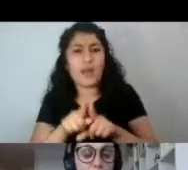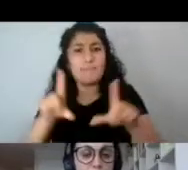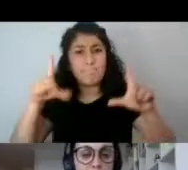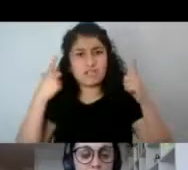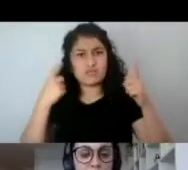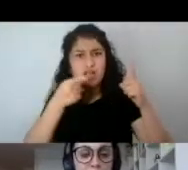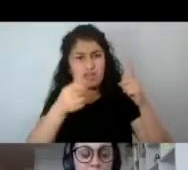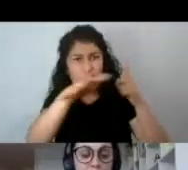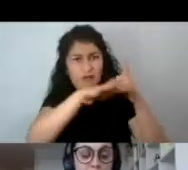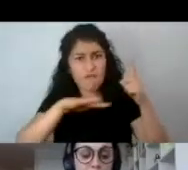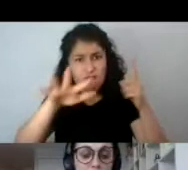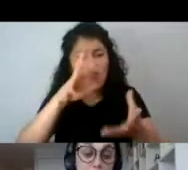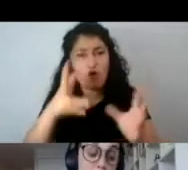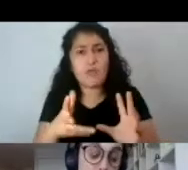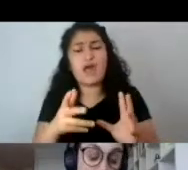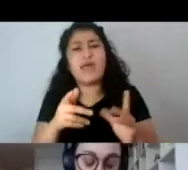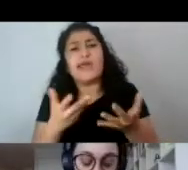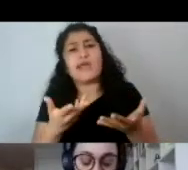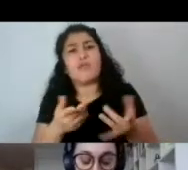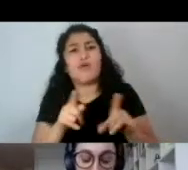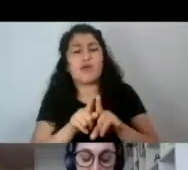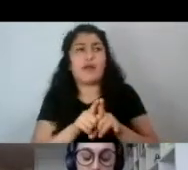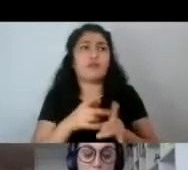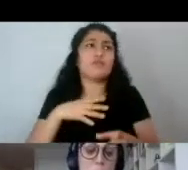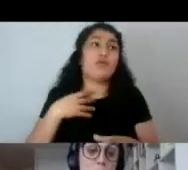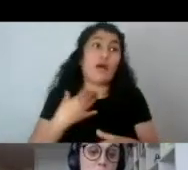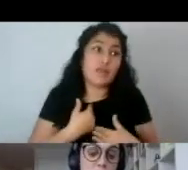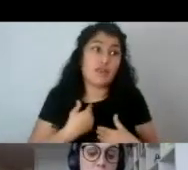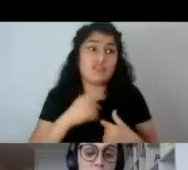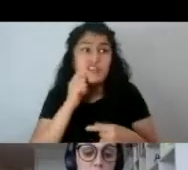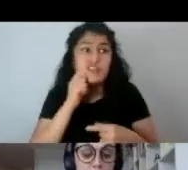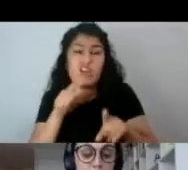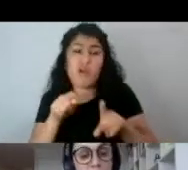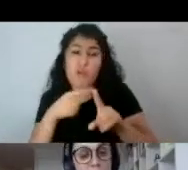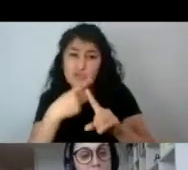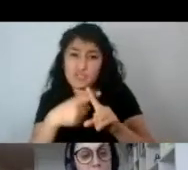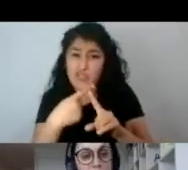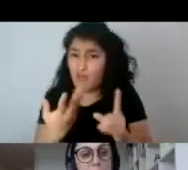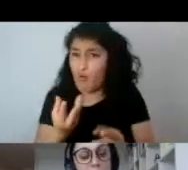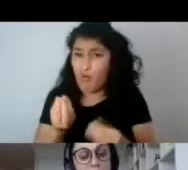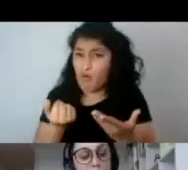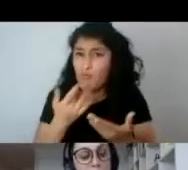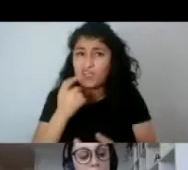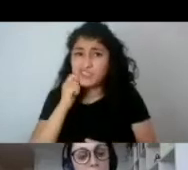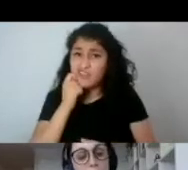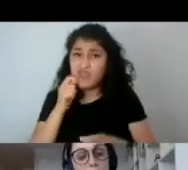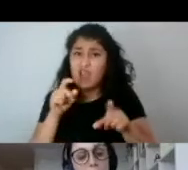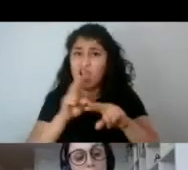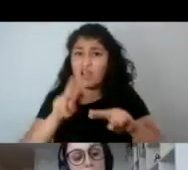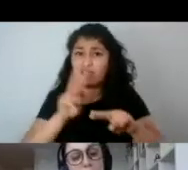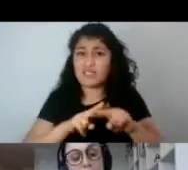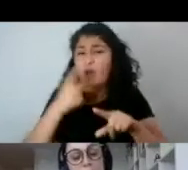esta forma sea, o a mi juicio al menos, un aporte en el sentido de que se está creando también otro